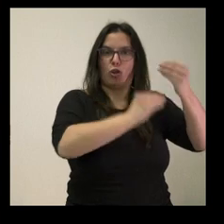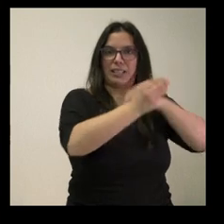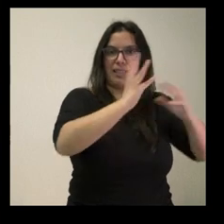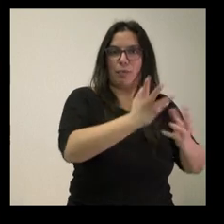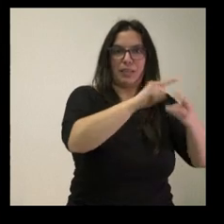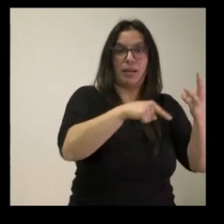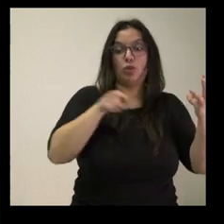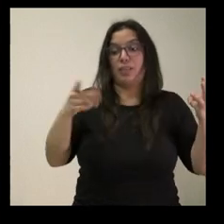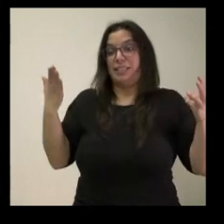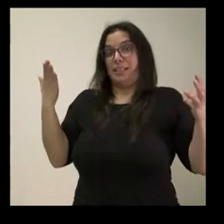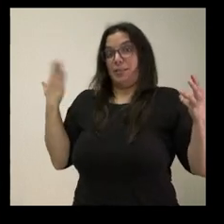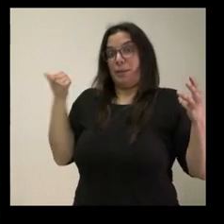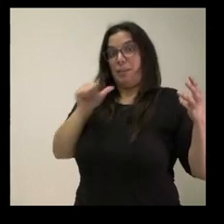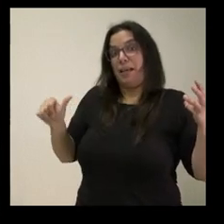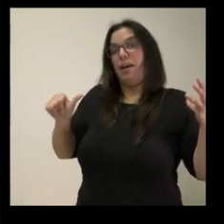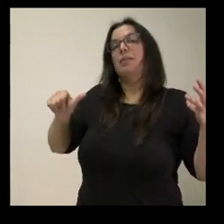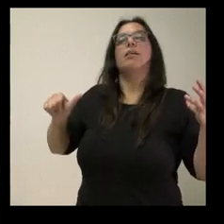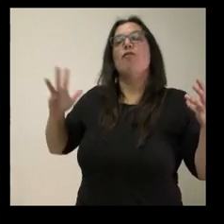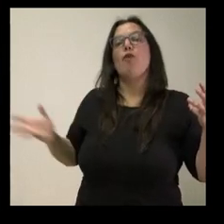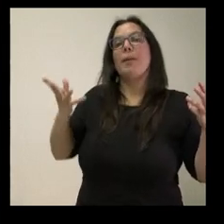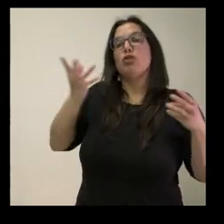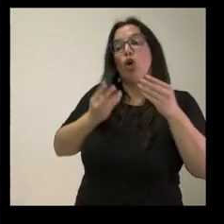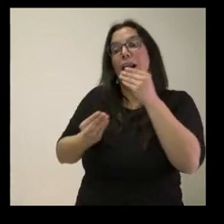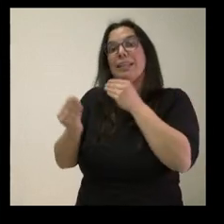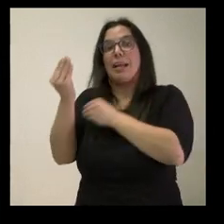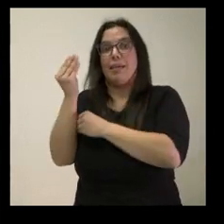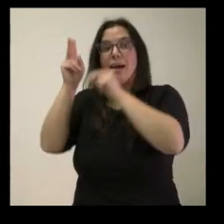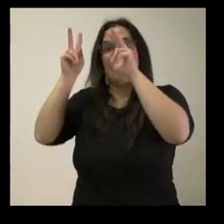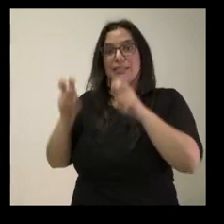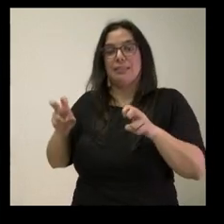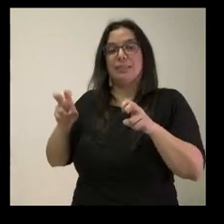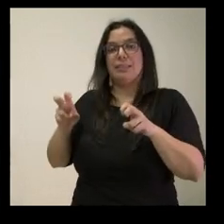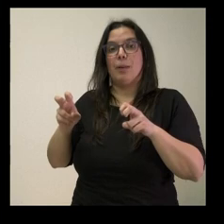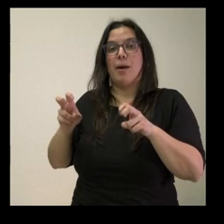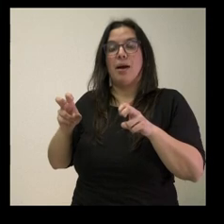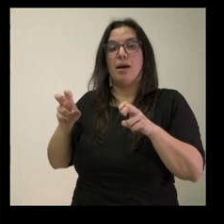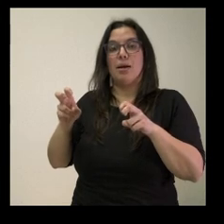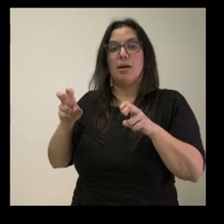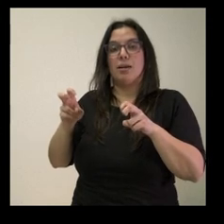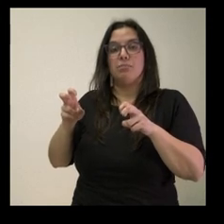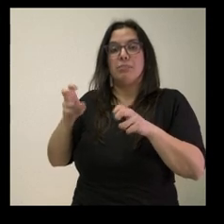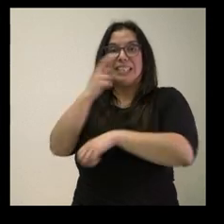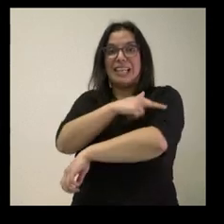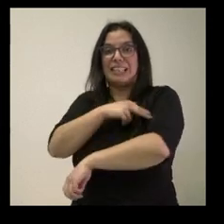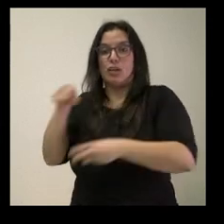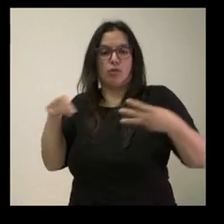medidas que ustedes sitúan aquí, como fomento a la natalidad en la mejora del embarazo, las medidas sanitarias